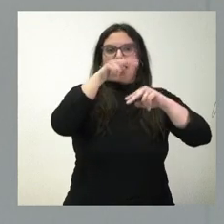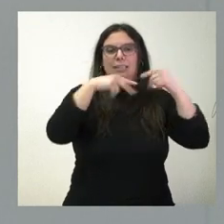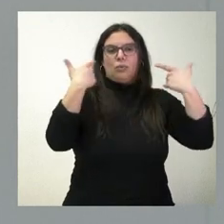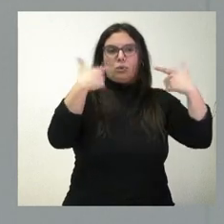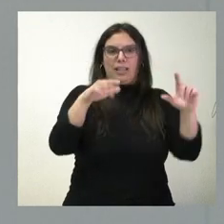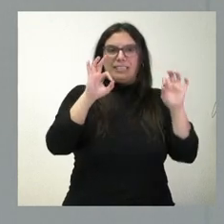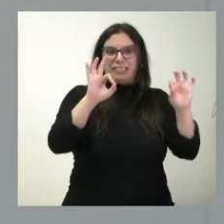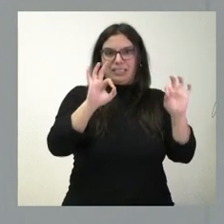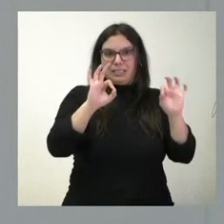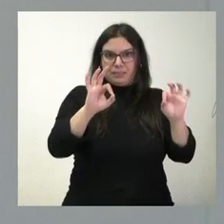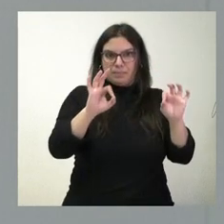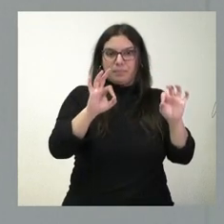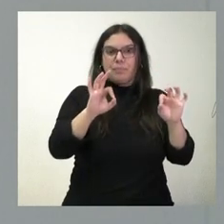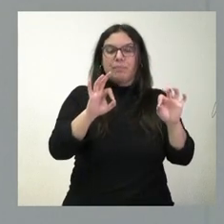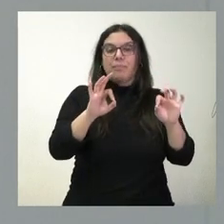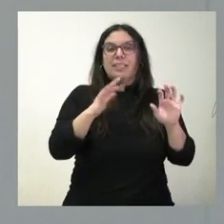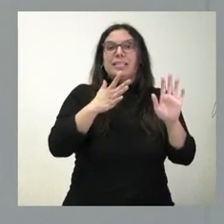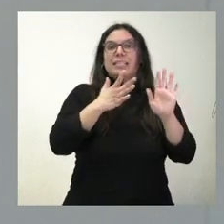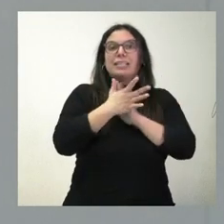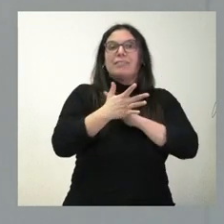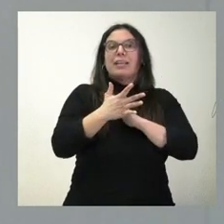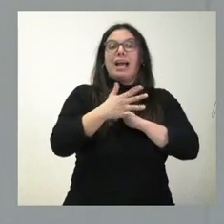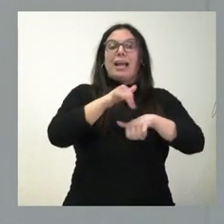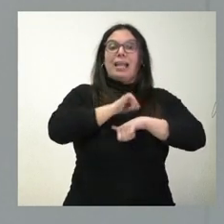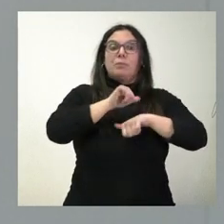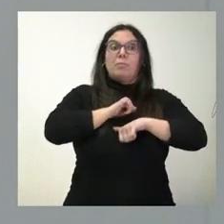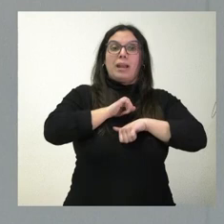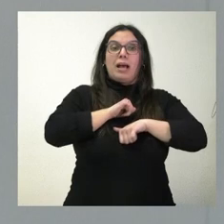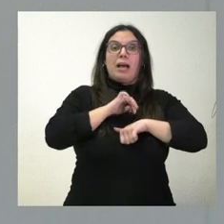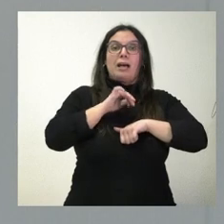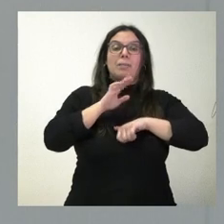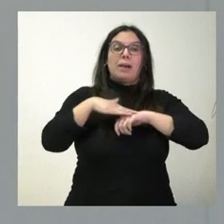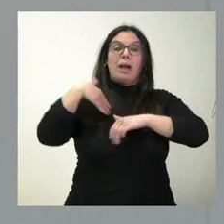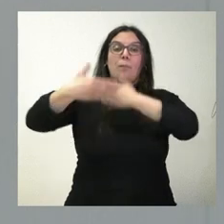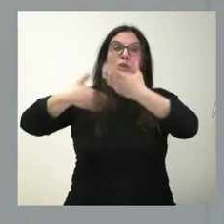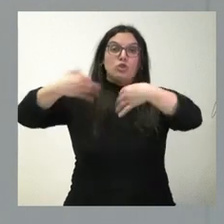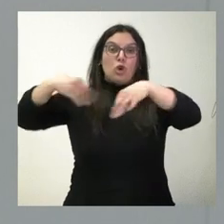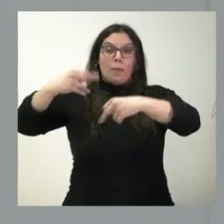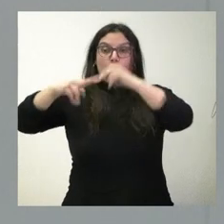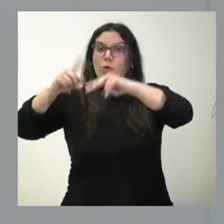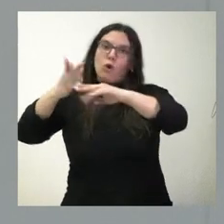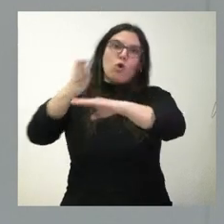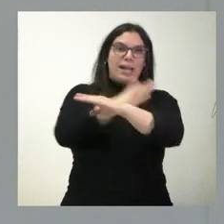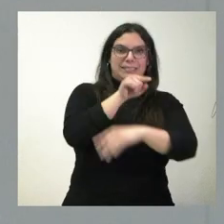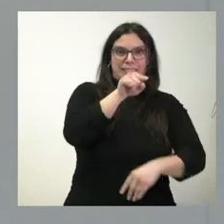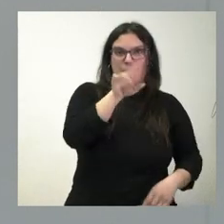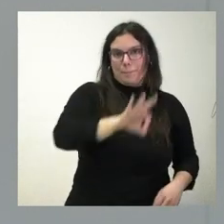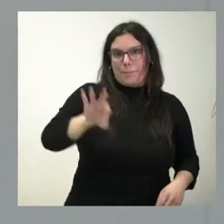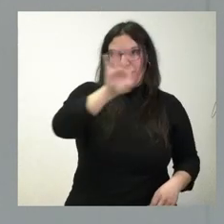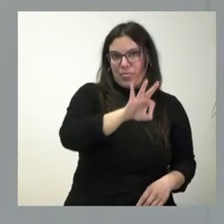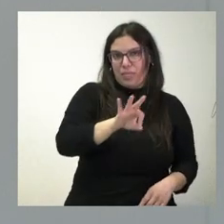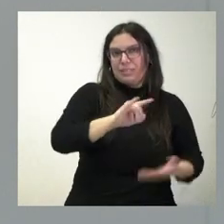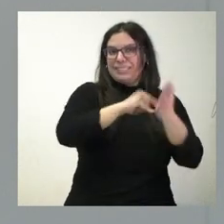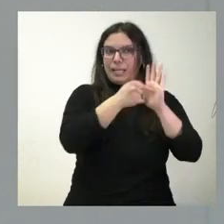unidad de radioterapia. Por tanto, no se va a esperar a incorporarlo dentro del proceso ordinario de las obras, sino se va a adelantar en el tiempo. Los